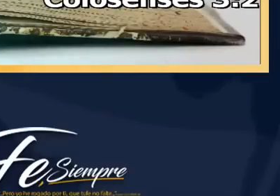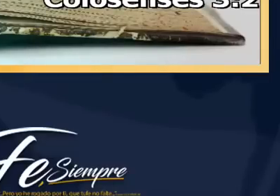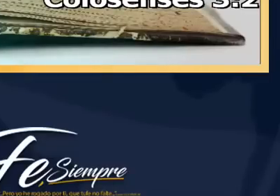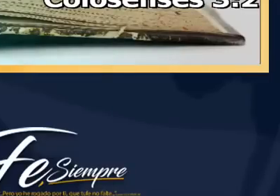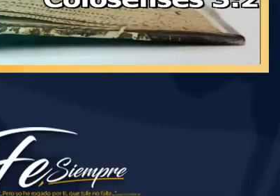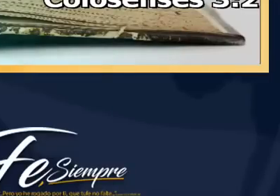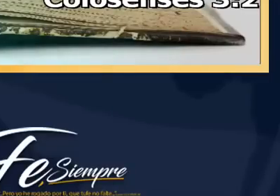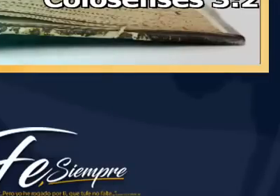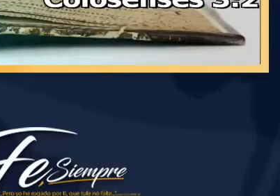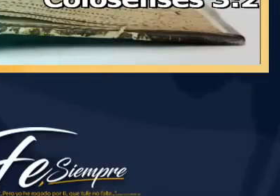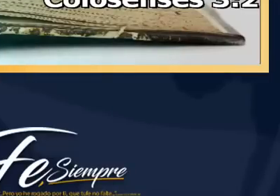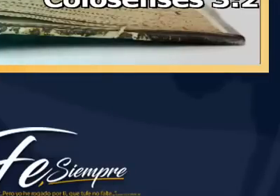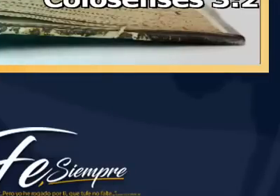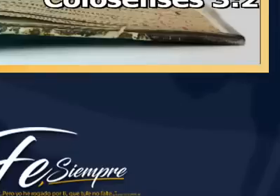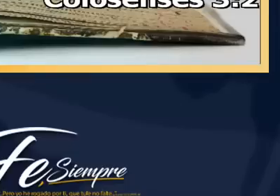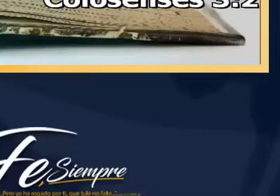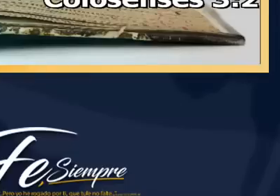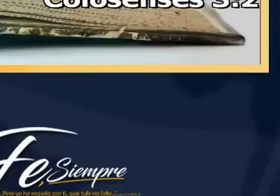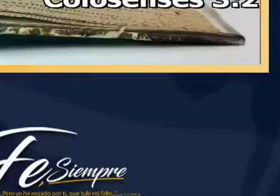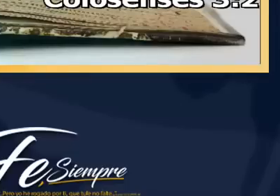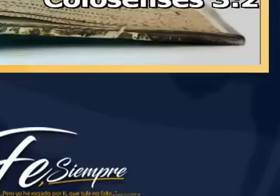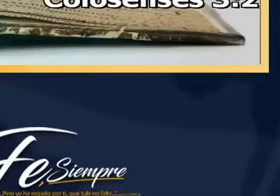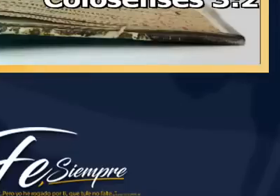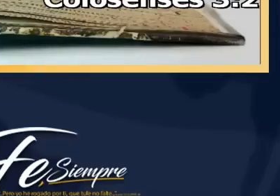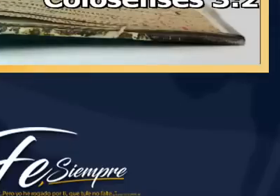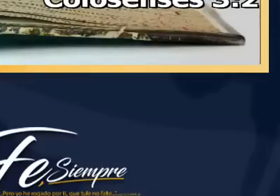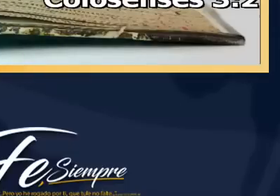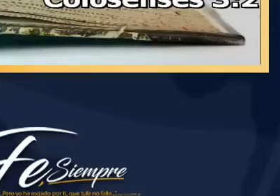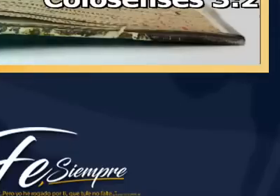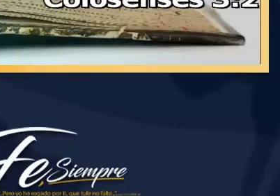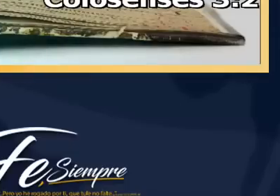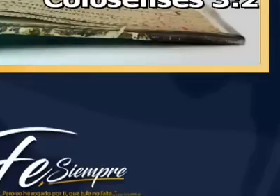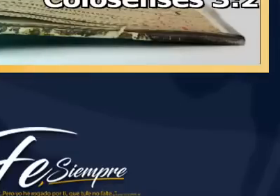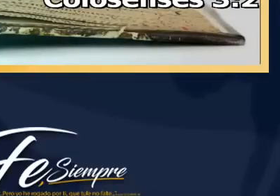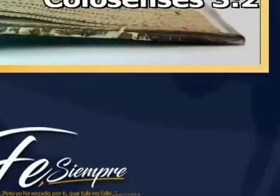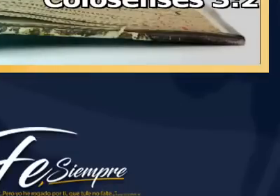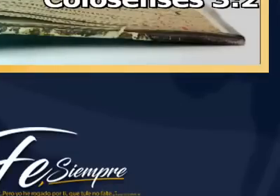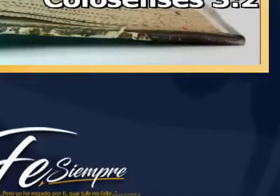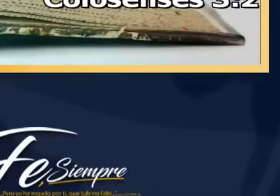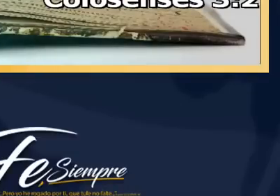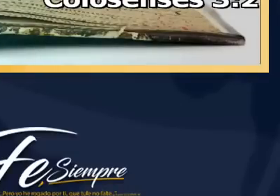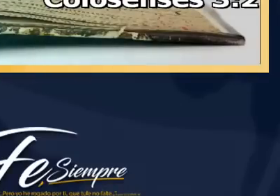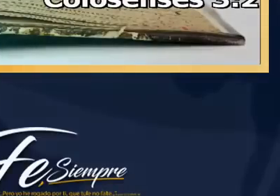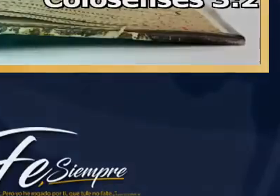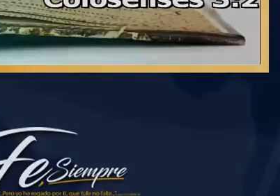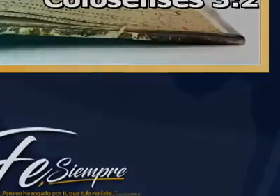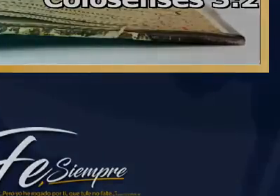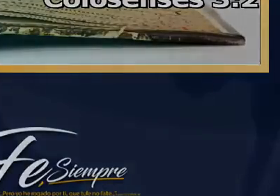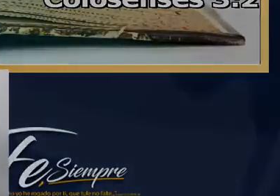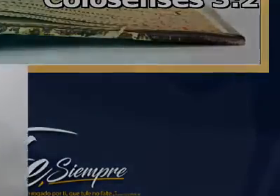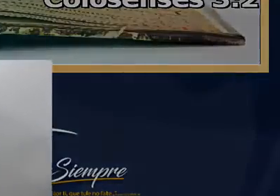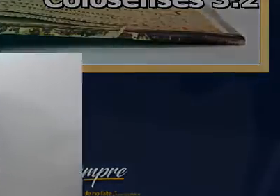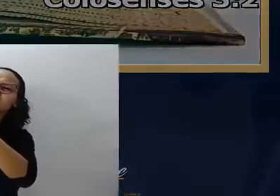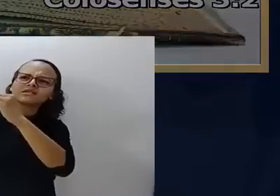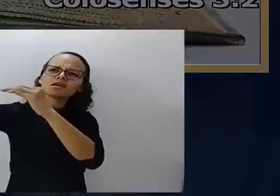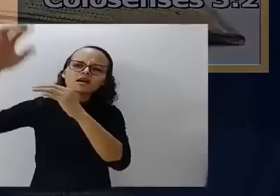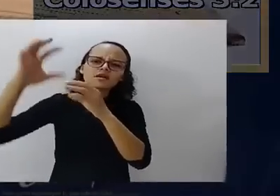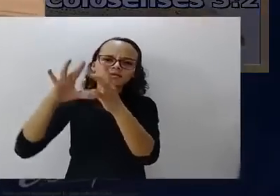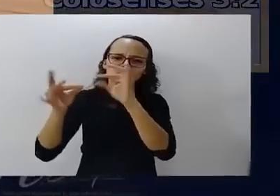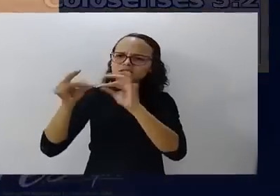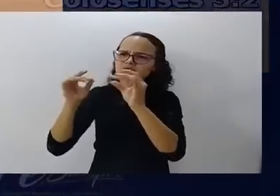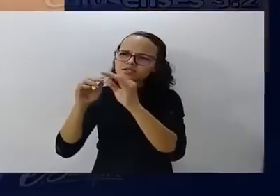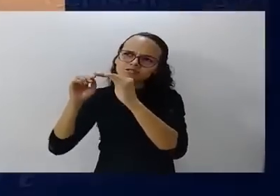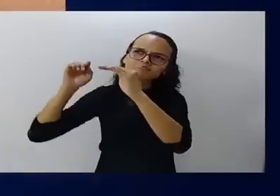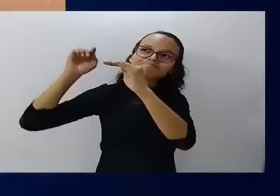Porque tenían su mirada puesta más allá de las estrellas, más allá